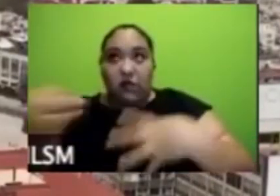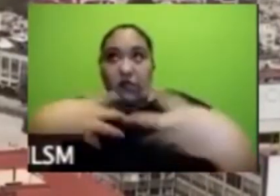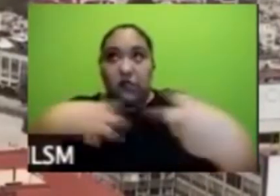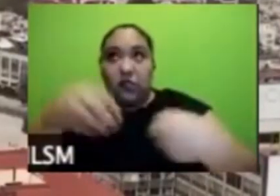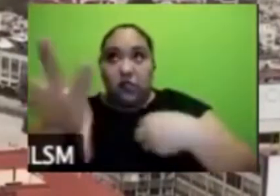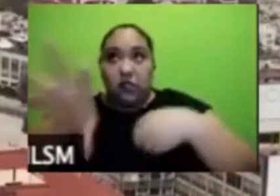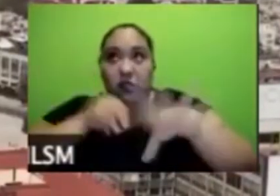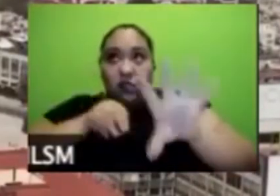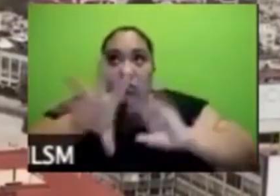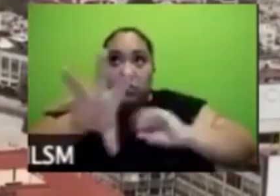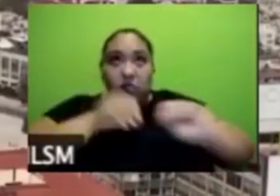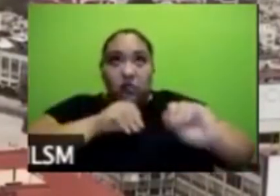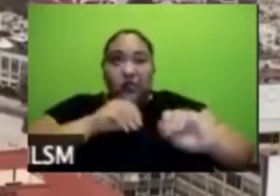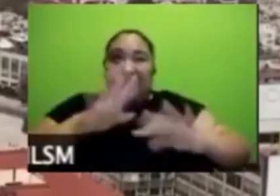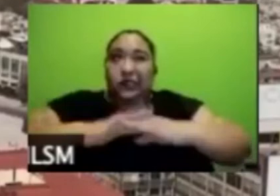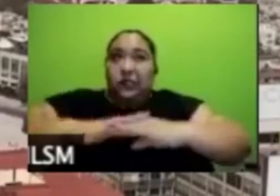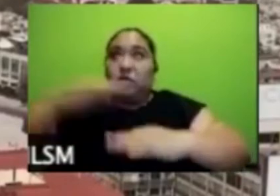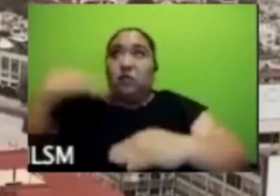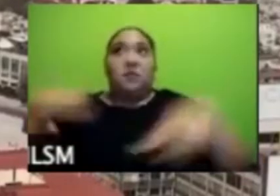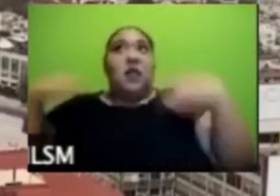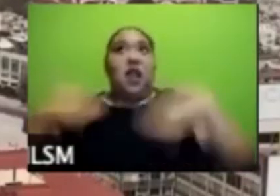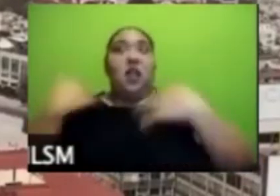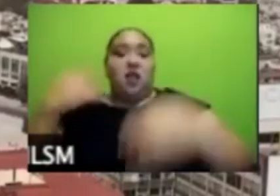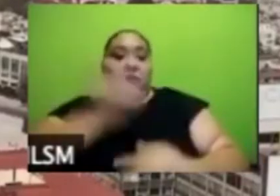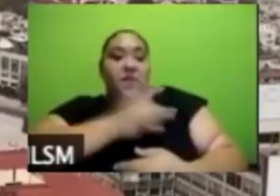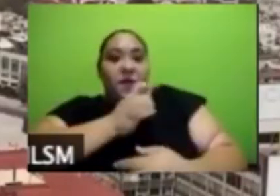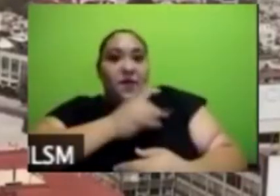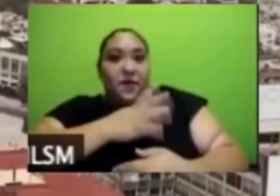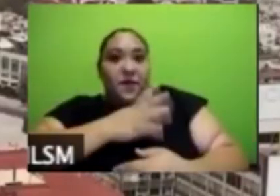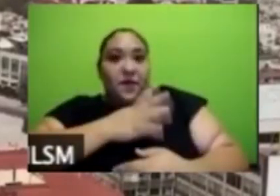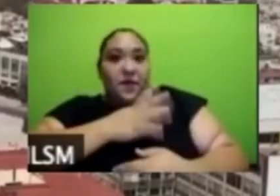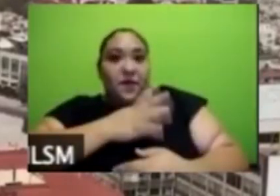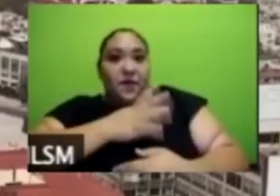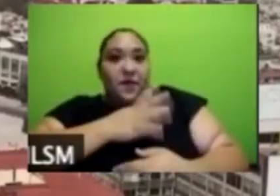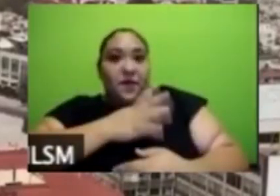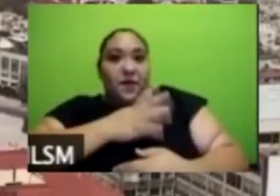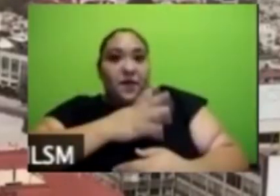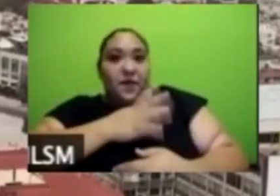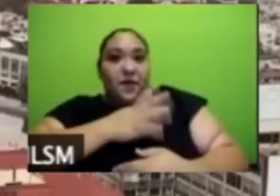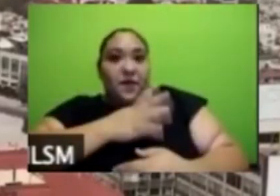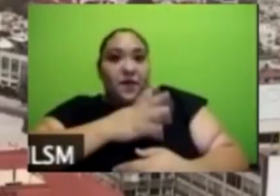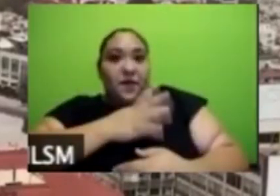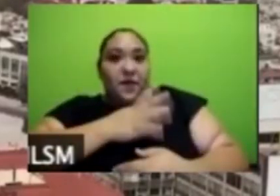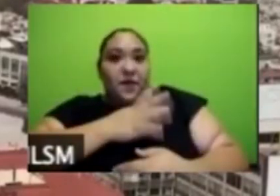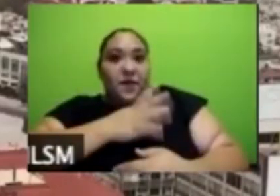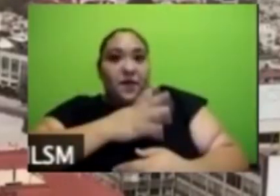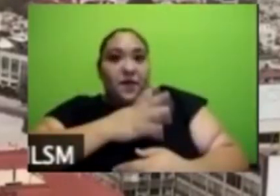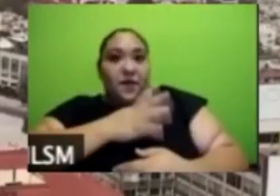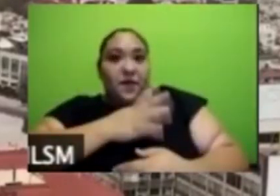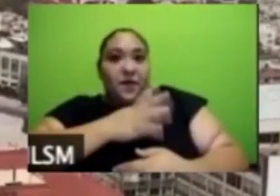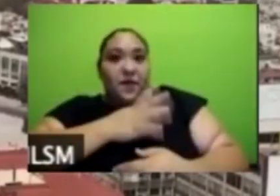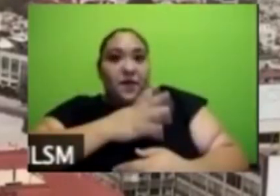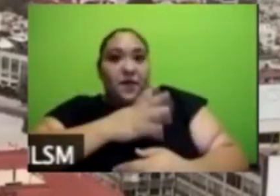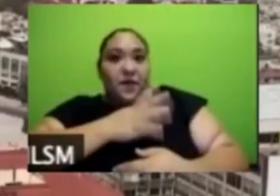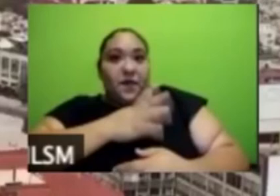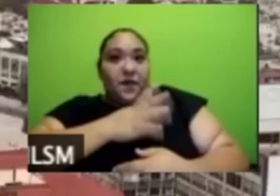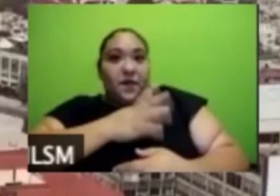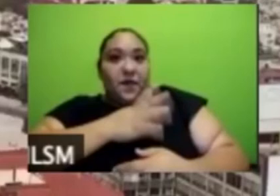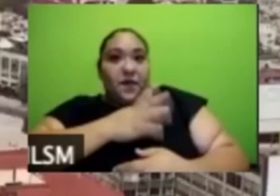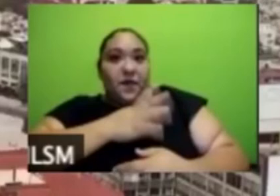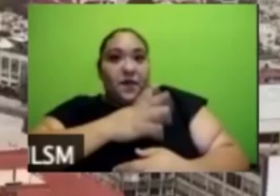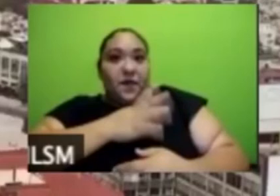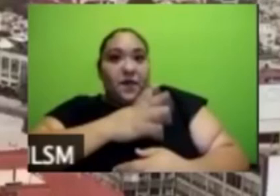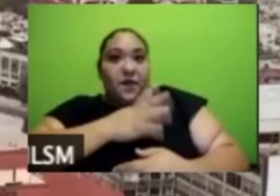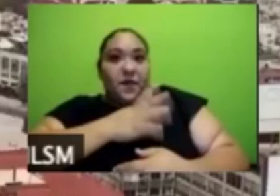lleva cuatro o cinco semanas estabilizado en tres de cada cuatro que sí tiene algo de miedo a enfermarse pero